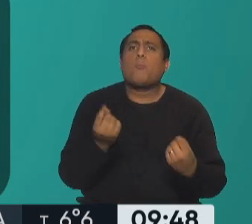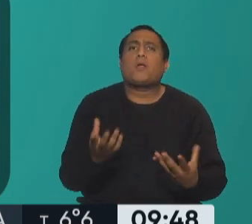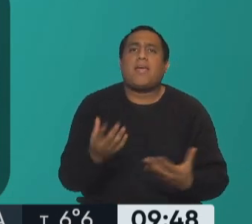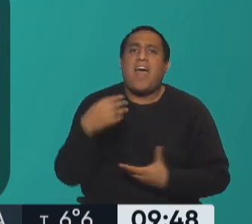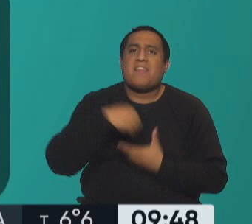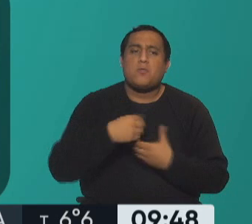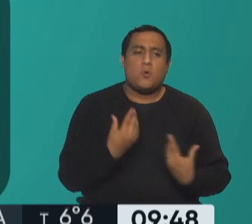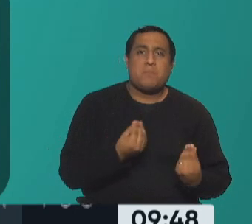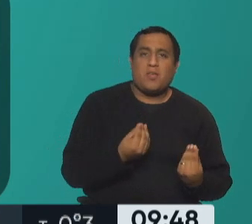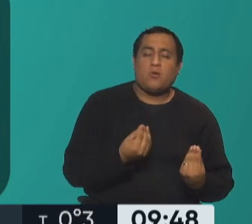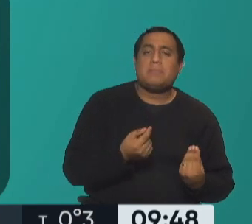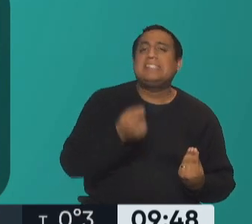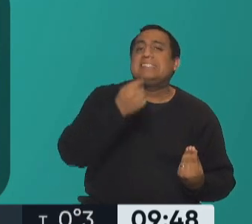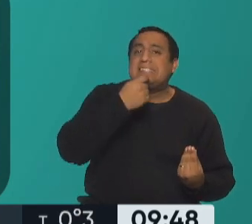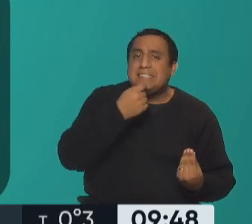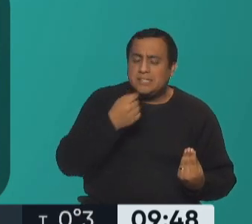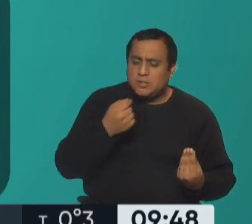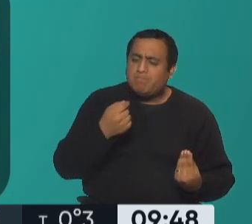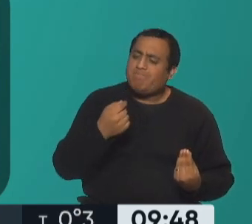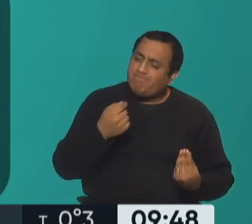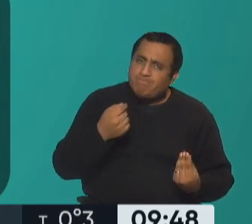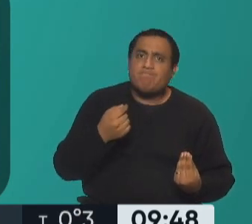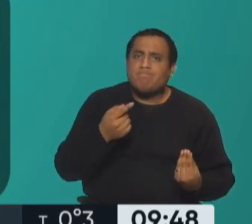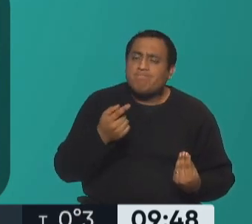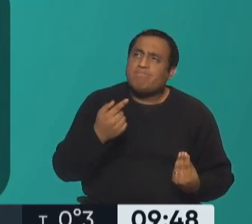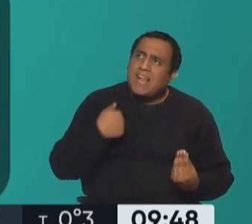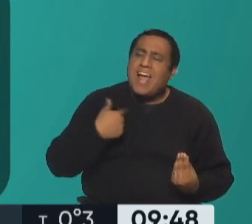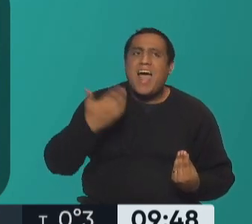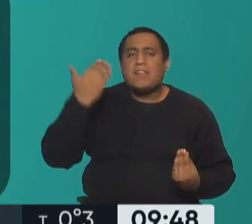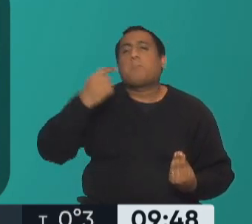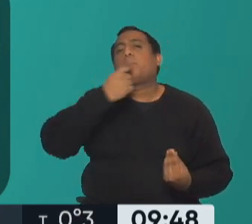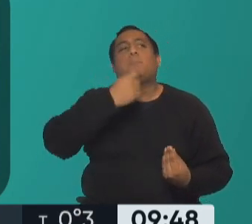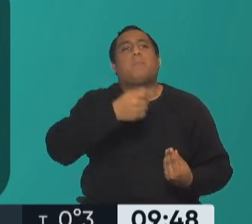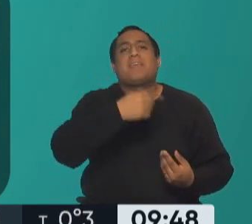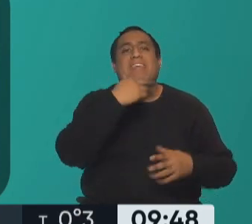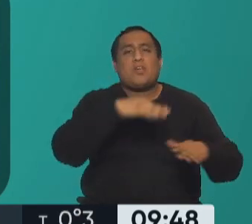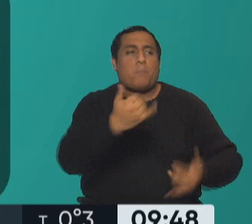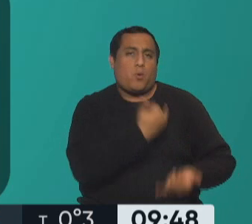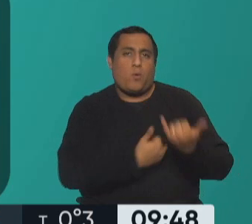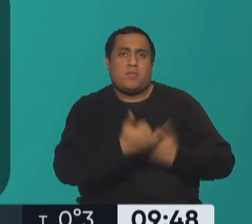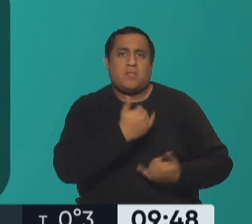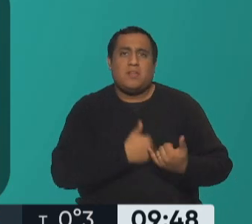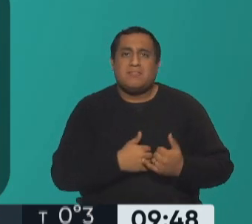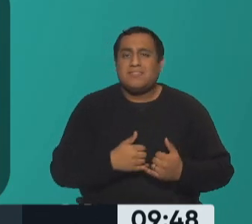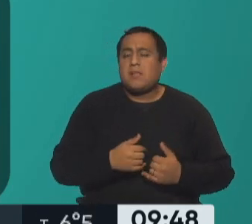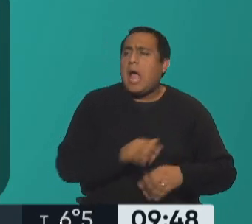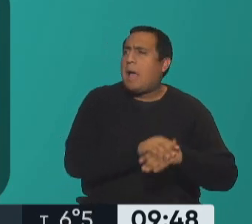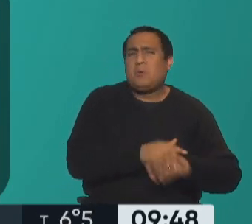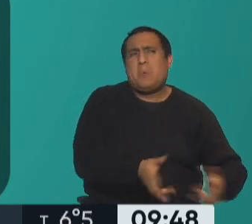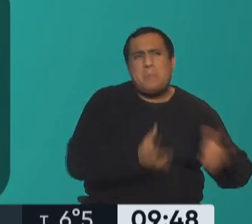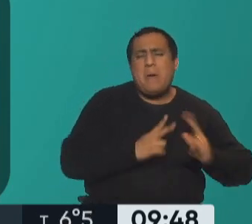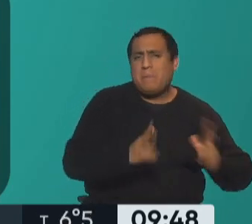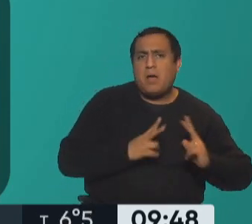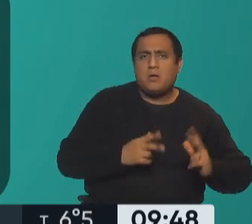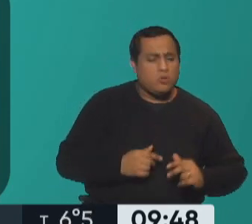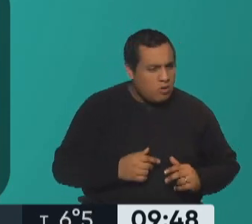si nosotros hemos respondido con mucha no sé incluso a veces nos cuentan cosas como que mi amigo me contestó mal y yo me enojo mucho con